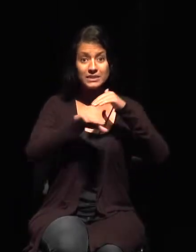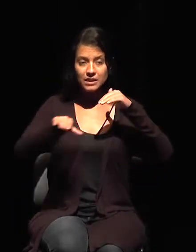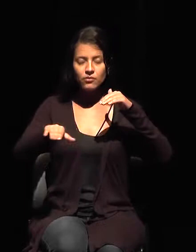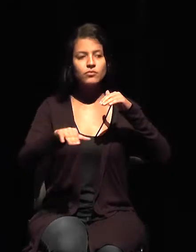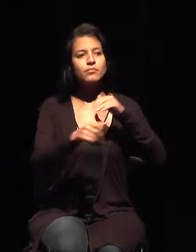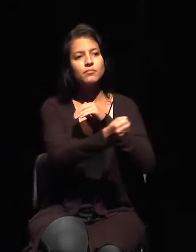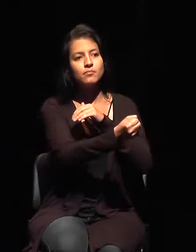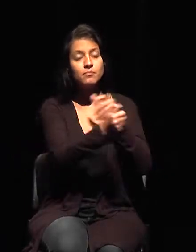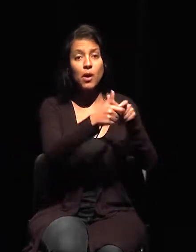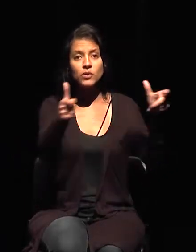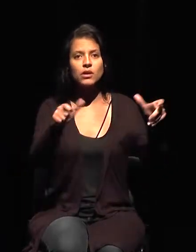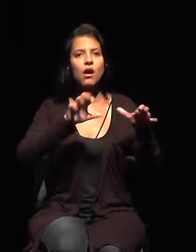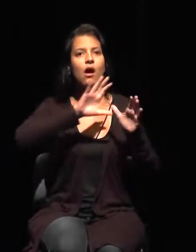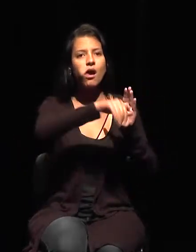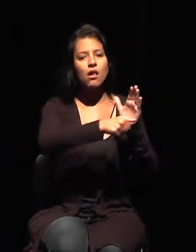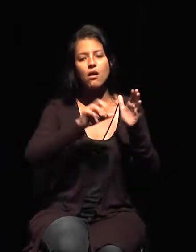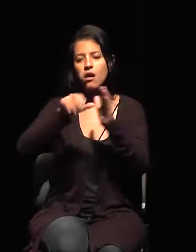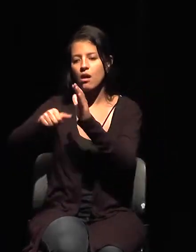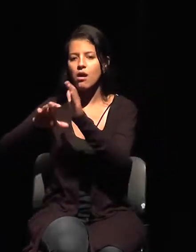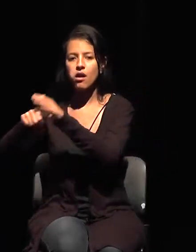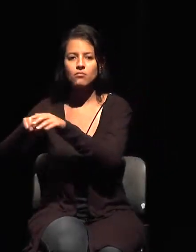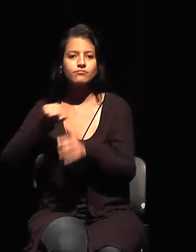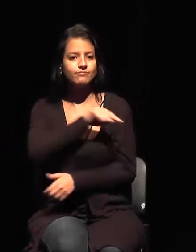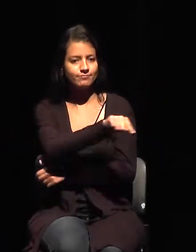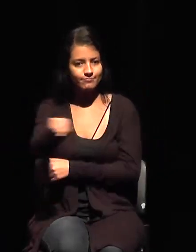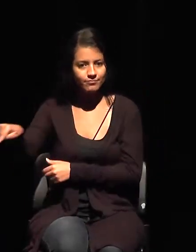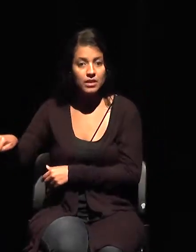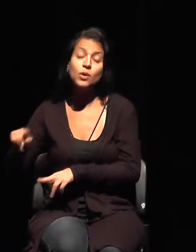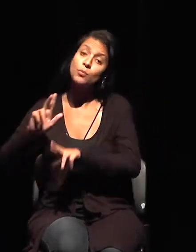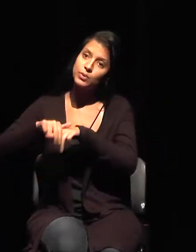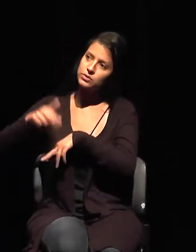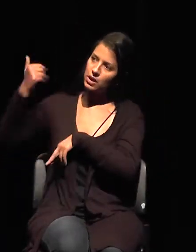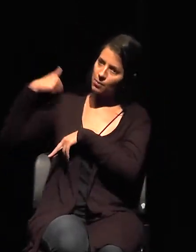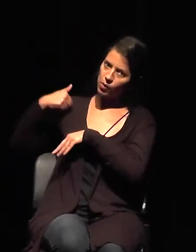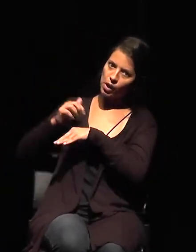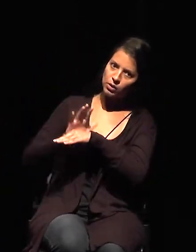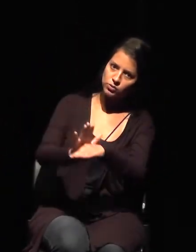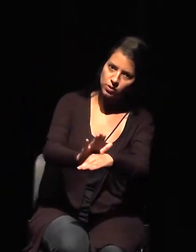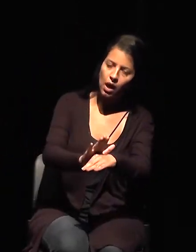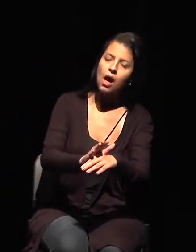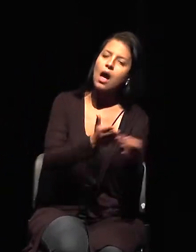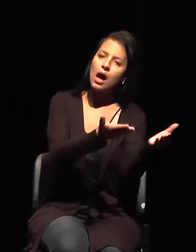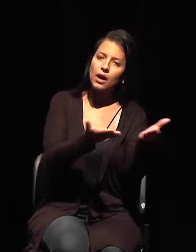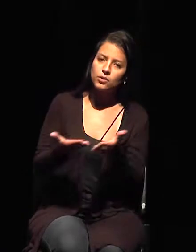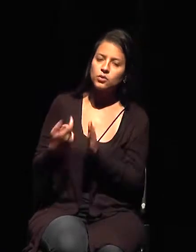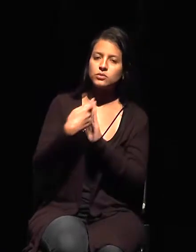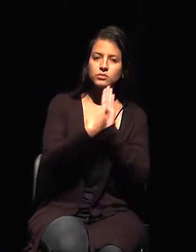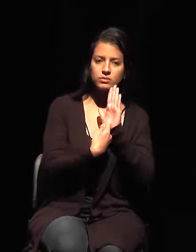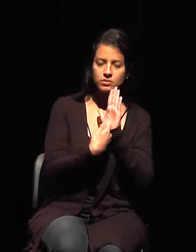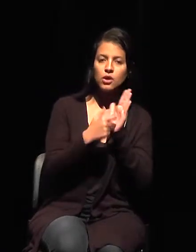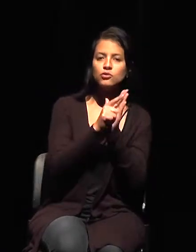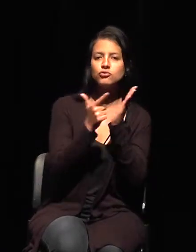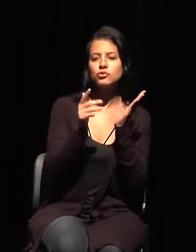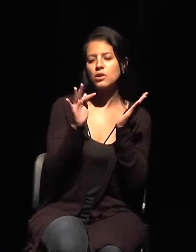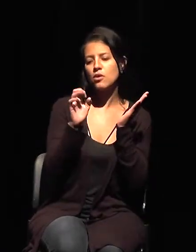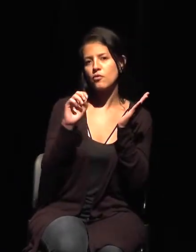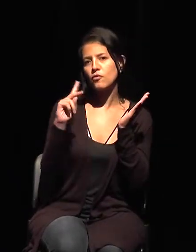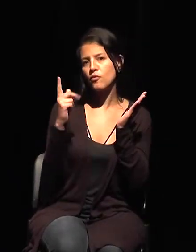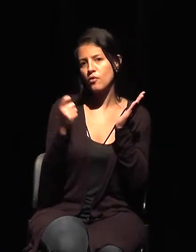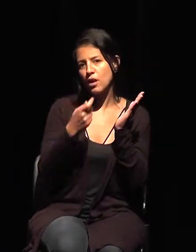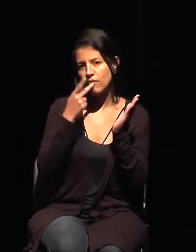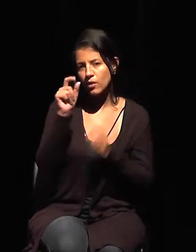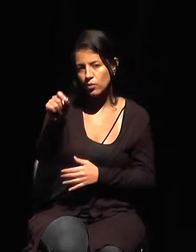ayudándoles en aquel momento, les presento aquí un artículo, que salió en un diario de Sao Paulo,